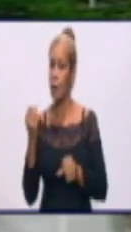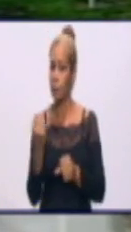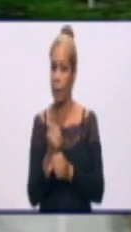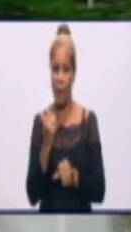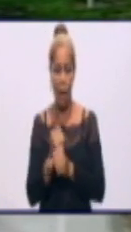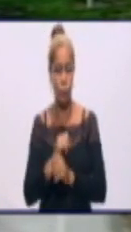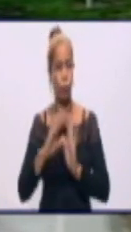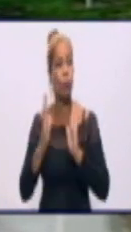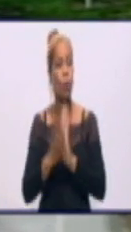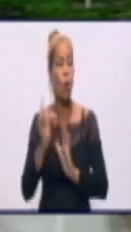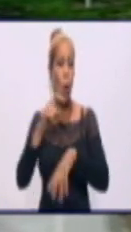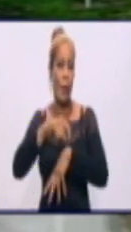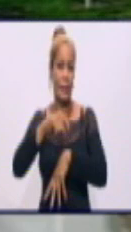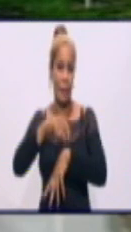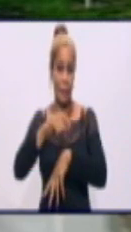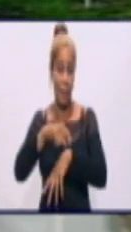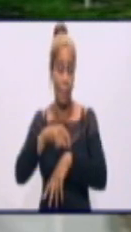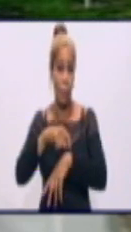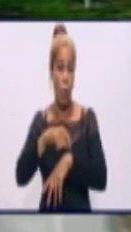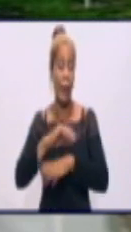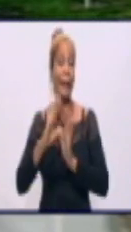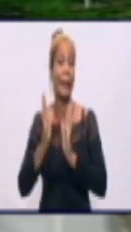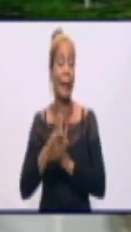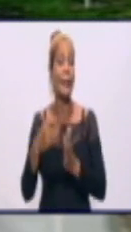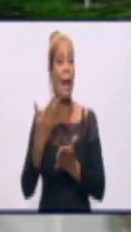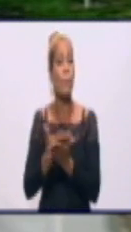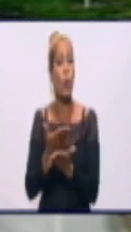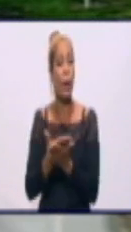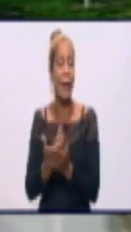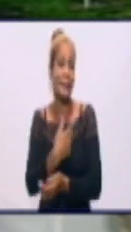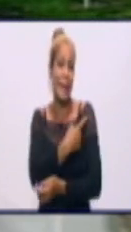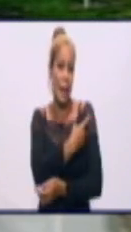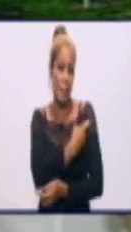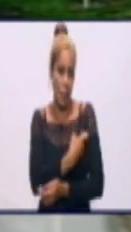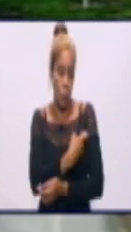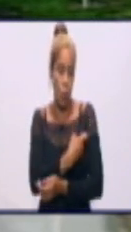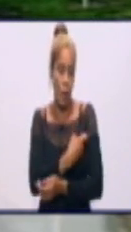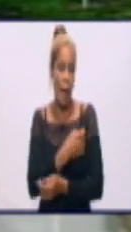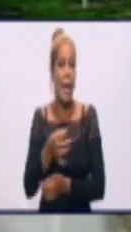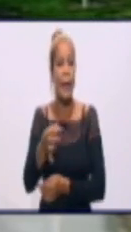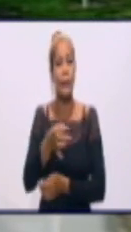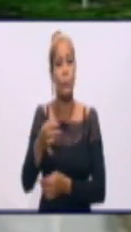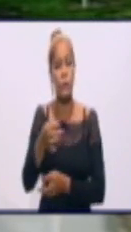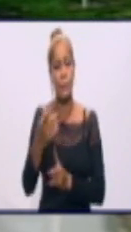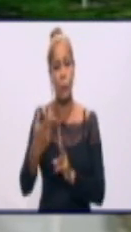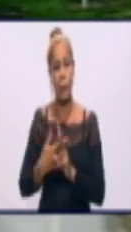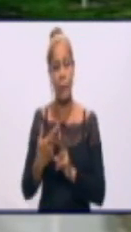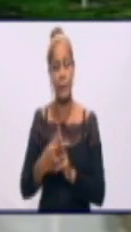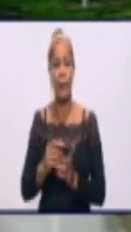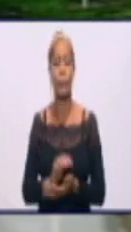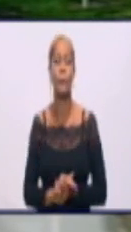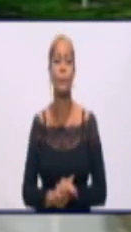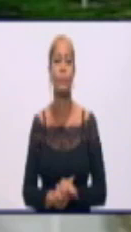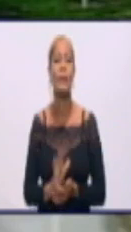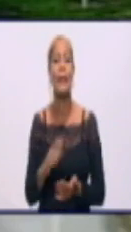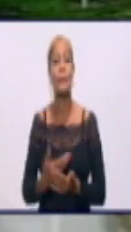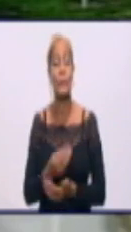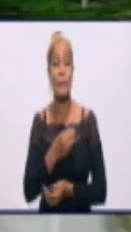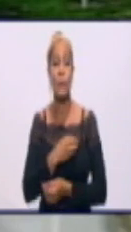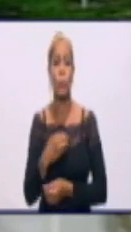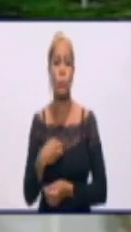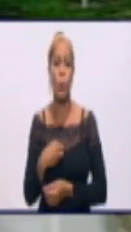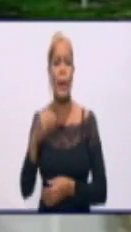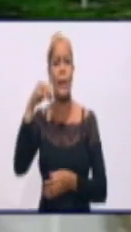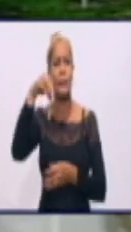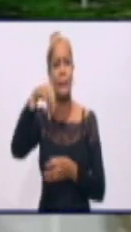todo este tiempo en el ensayo clínico Agdala en nuestra ciudad de Bayamá. Doctora, dentro